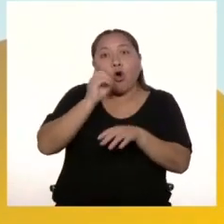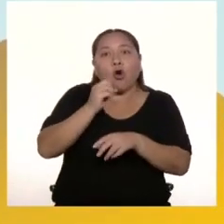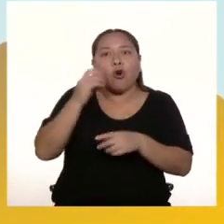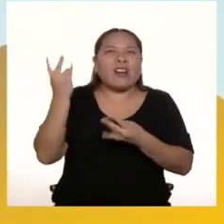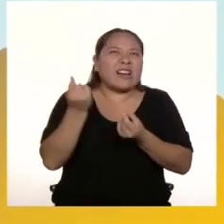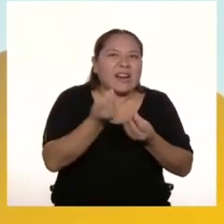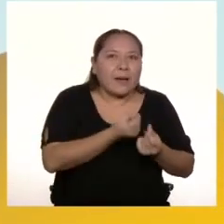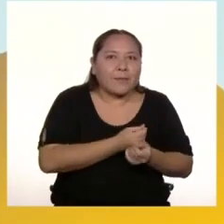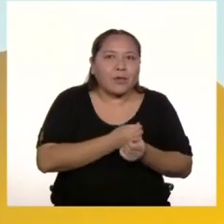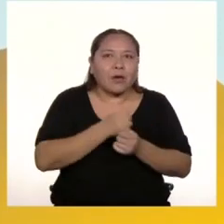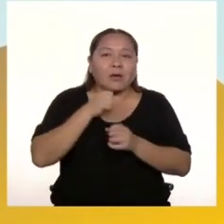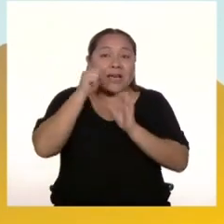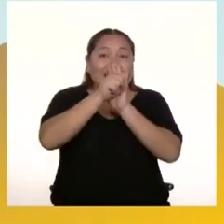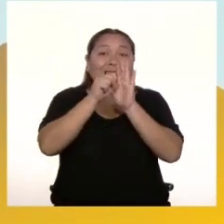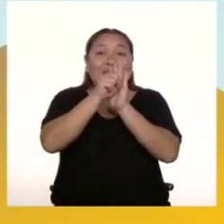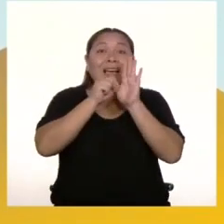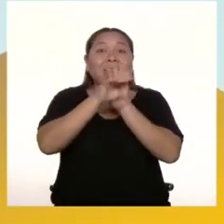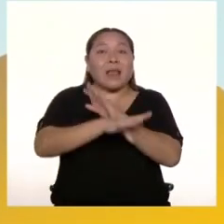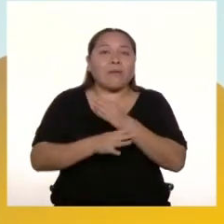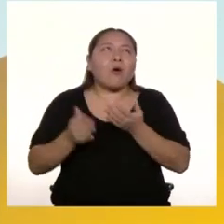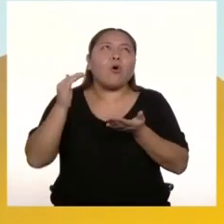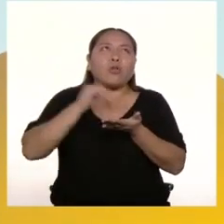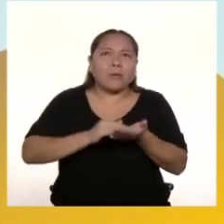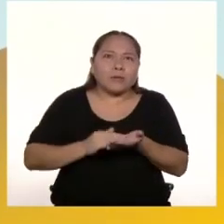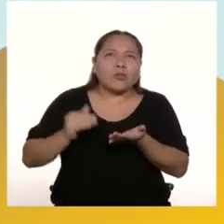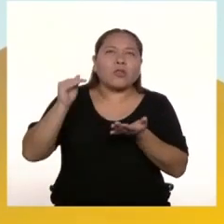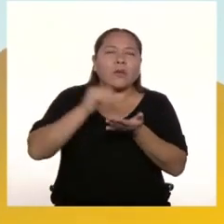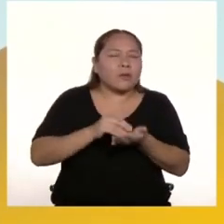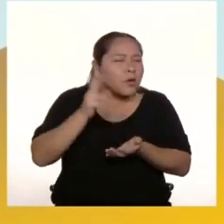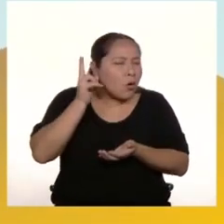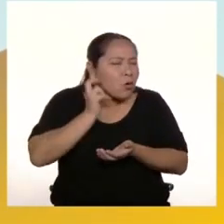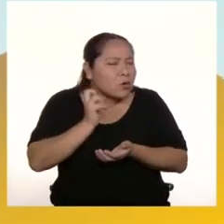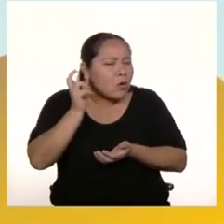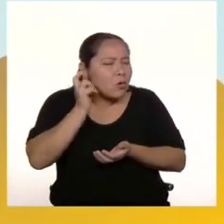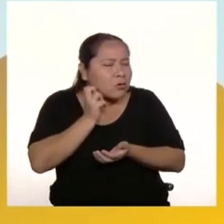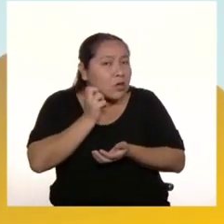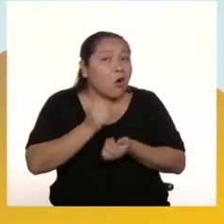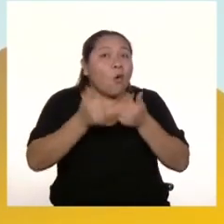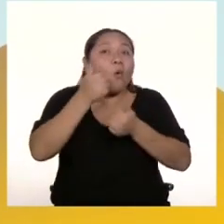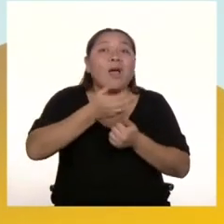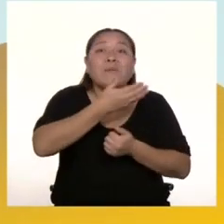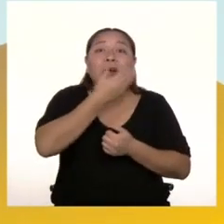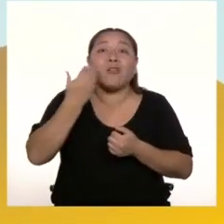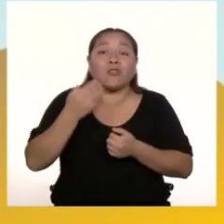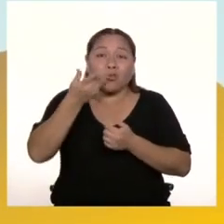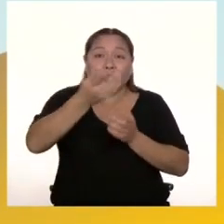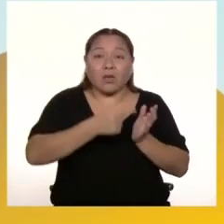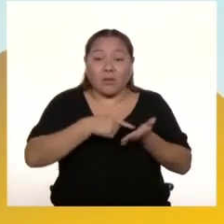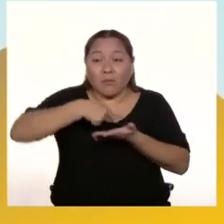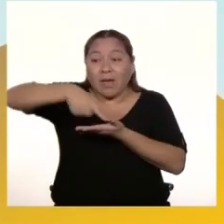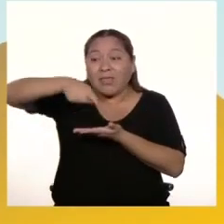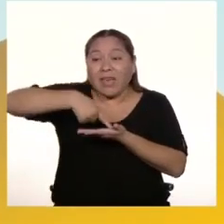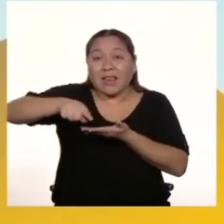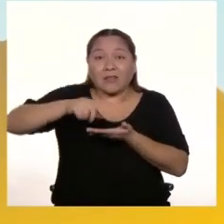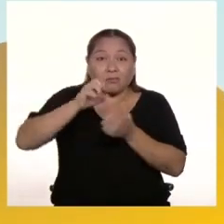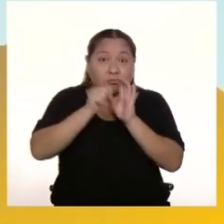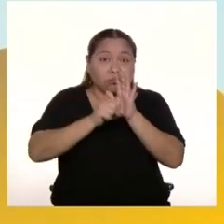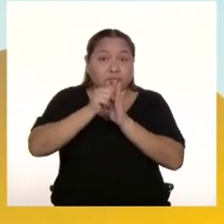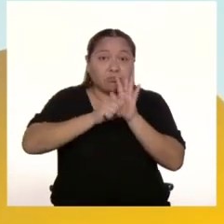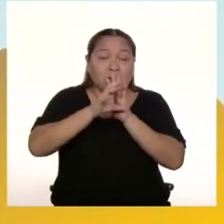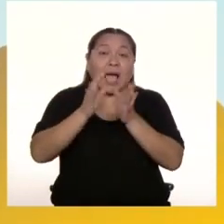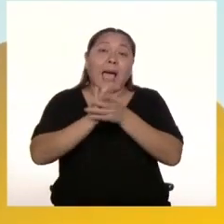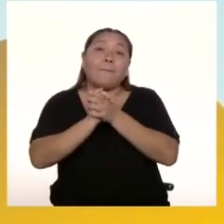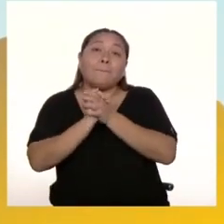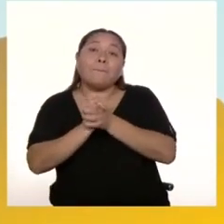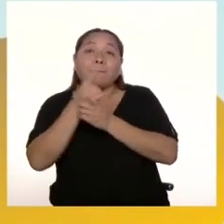Graba varias veces para que te des cuenta de lo que debes mejorar. Puedes enviarle tu grabación a un amigo o amiga para que te